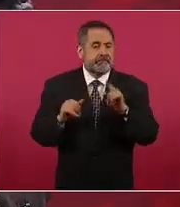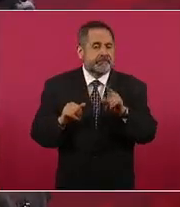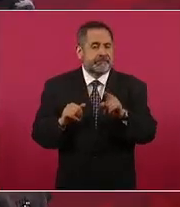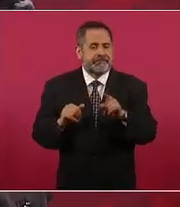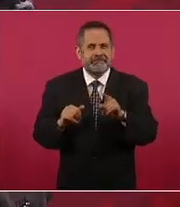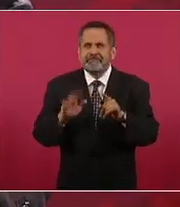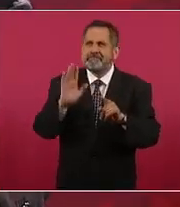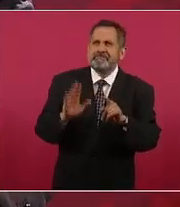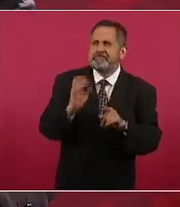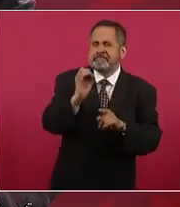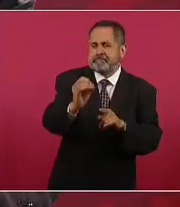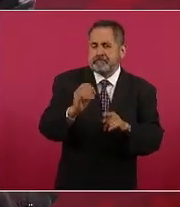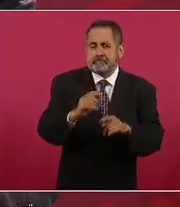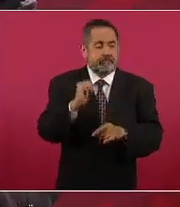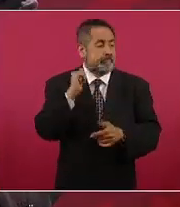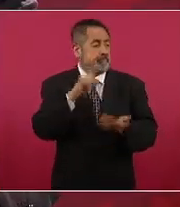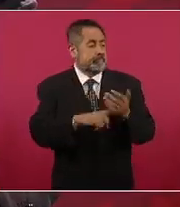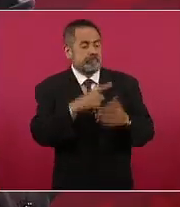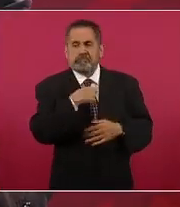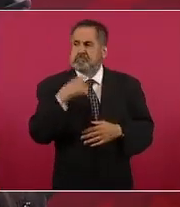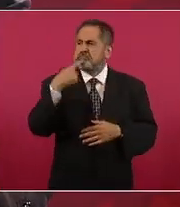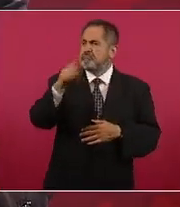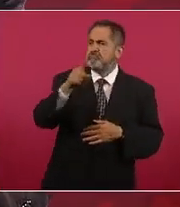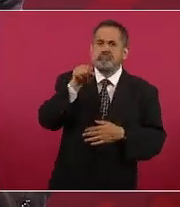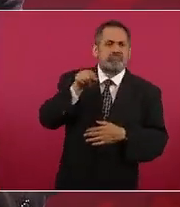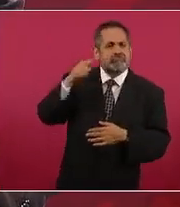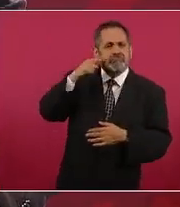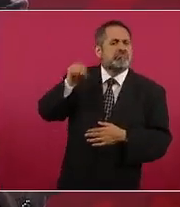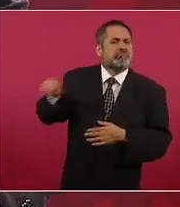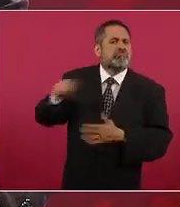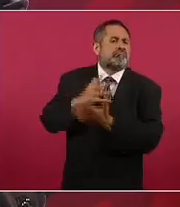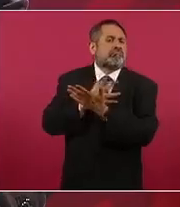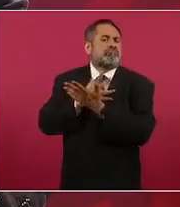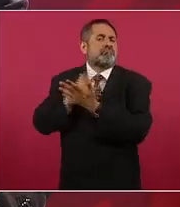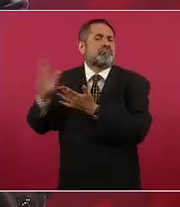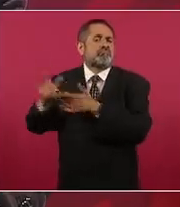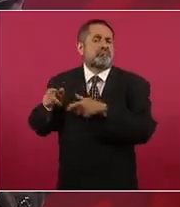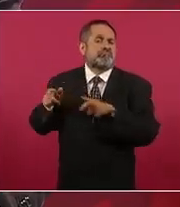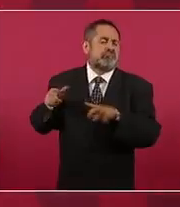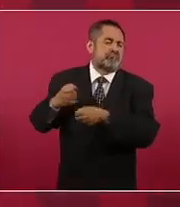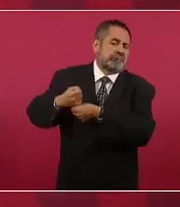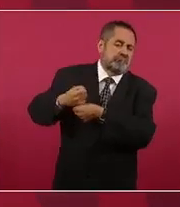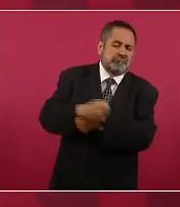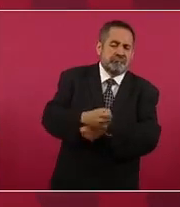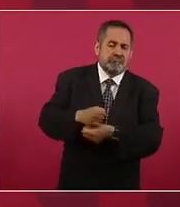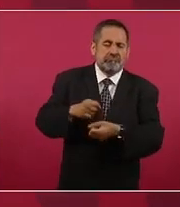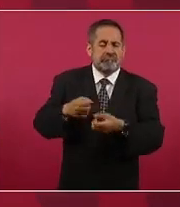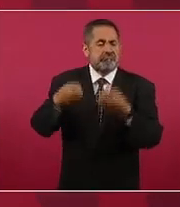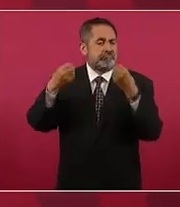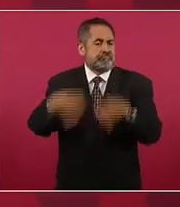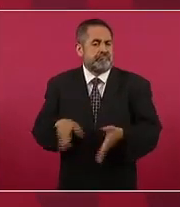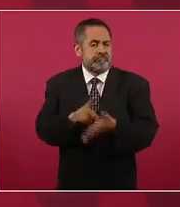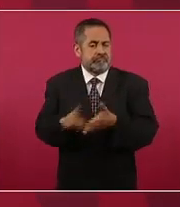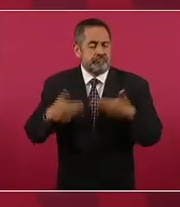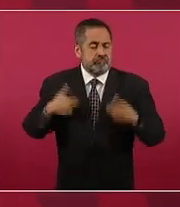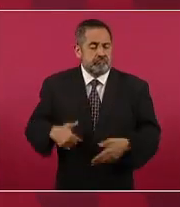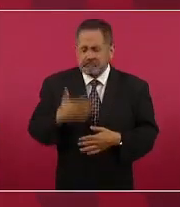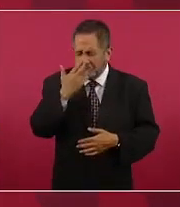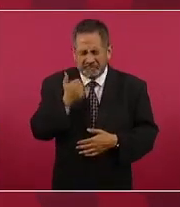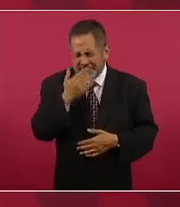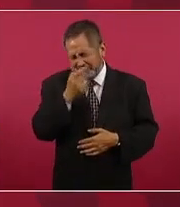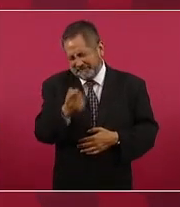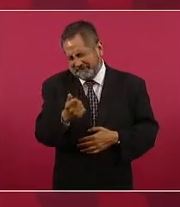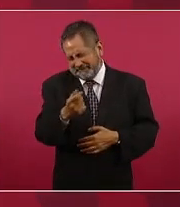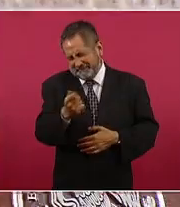prácticamente acusaciones por excesos de violación de derechos humanos de la Guardia Nacional